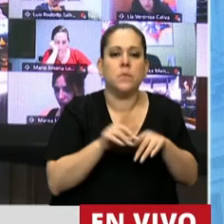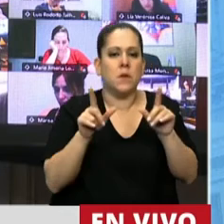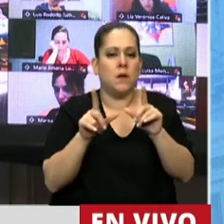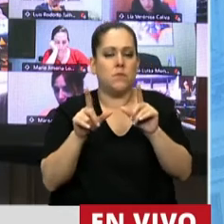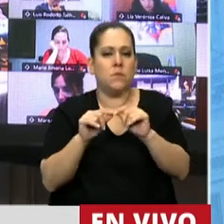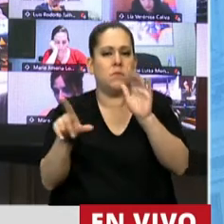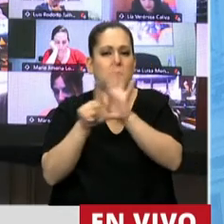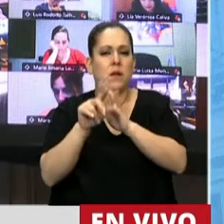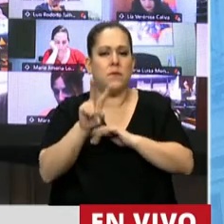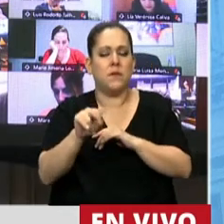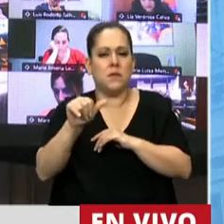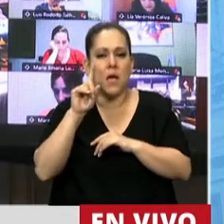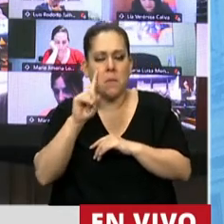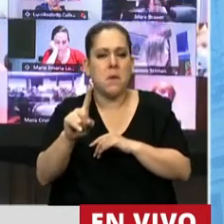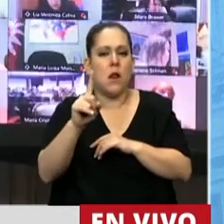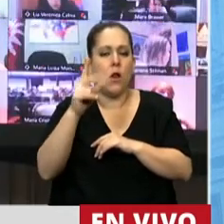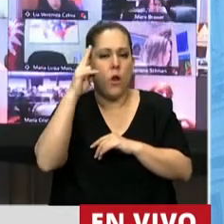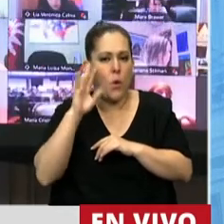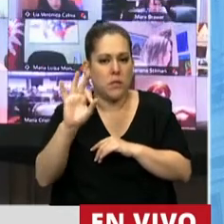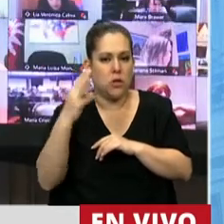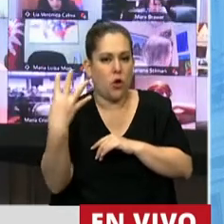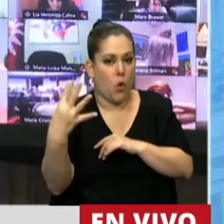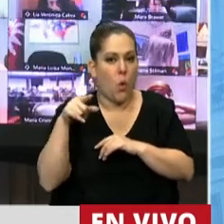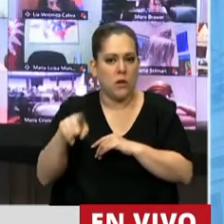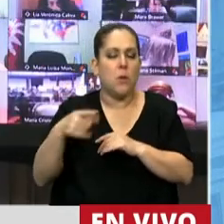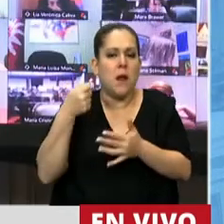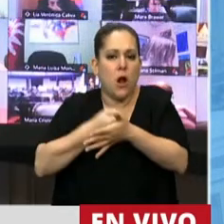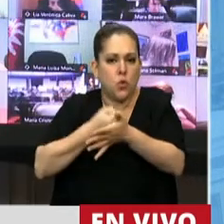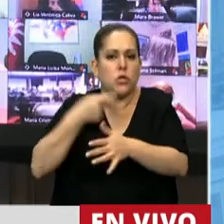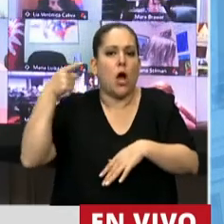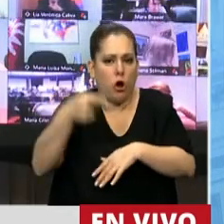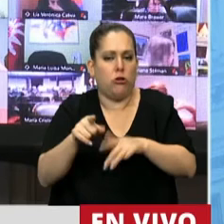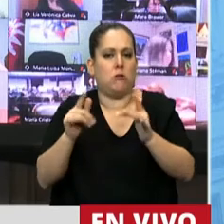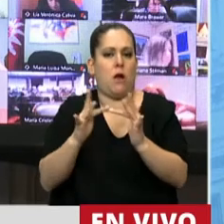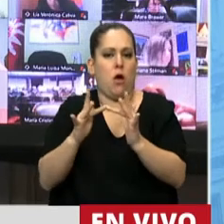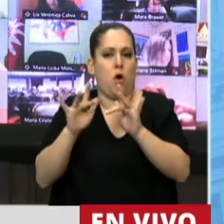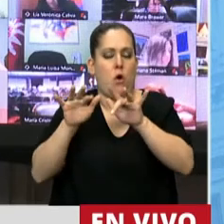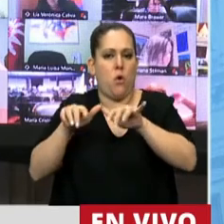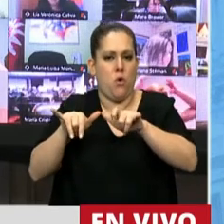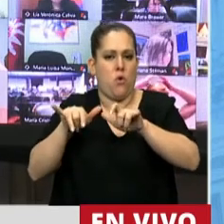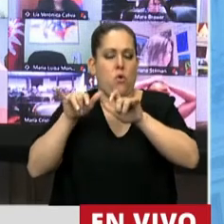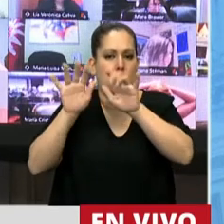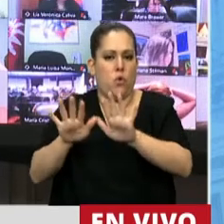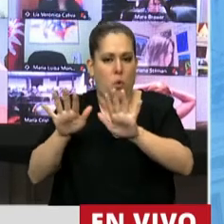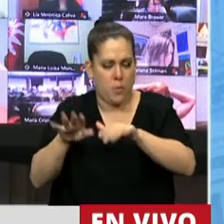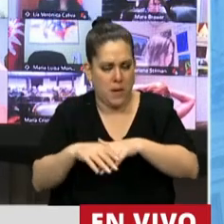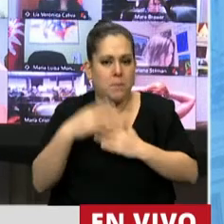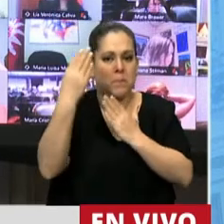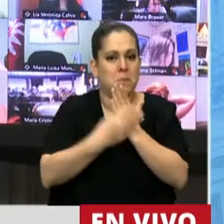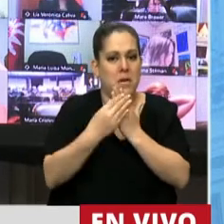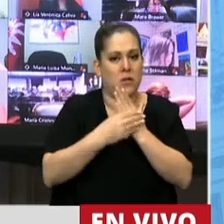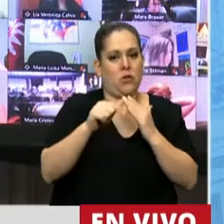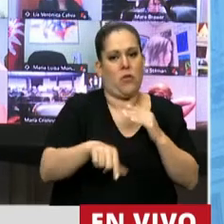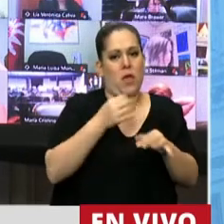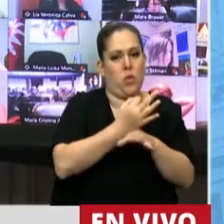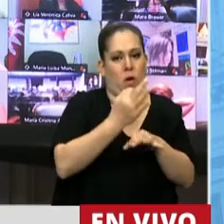.904 creada para la lucha contra este tipo de delitos. Este año nuestro Ministro de Educación, Nicolás Trota,